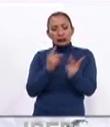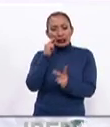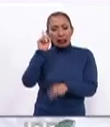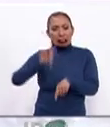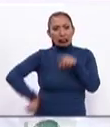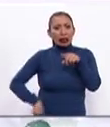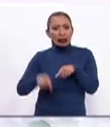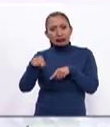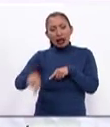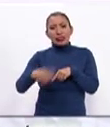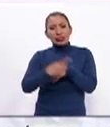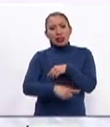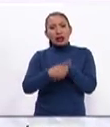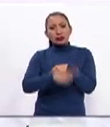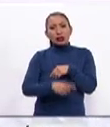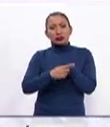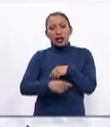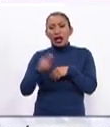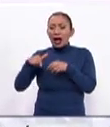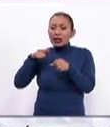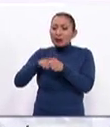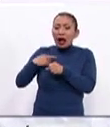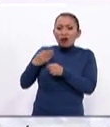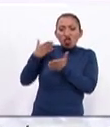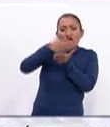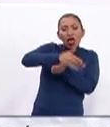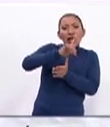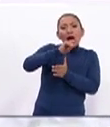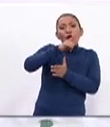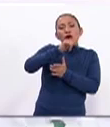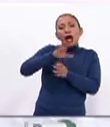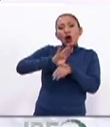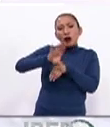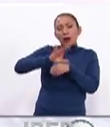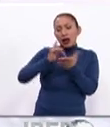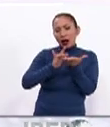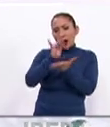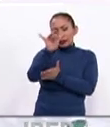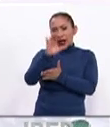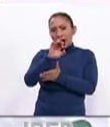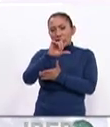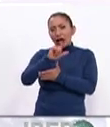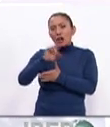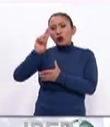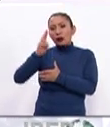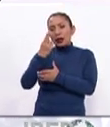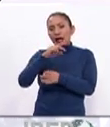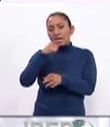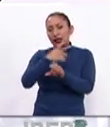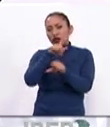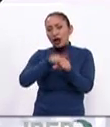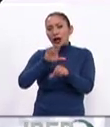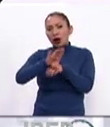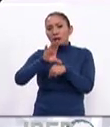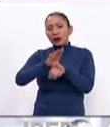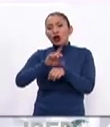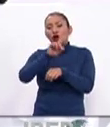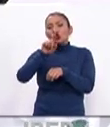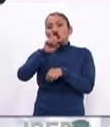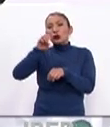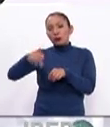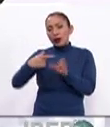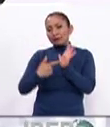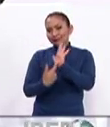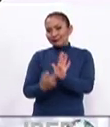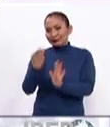contrarrestar los efectores de especies invasoras en las lagunas de Colombia. Agradecemos al Canal Universitario Nacional de Colombia, Canal Zoom, por